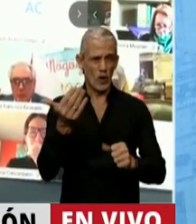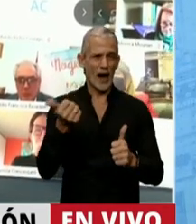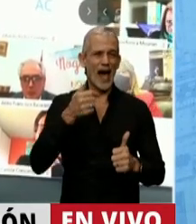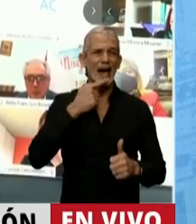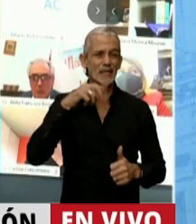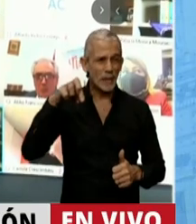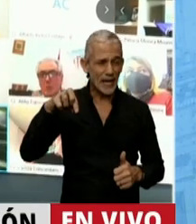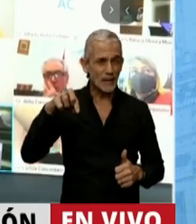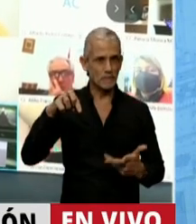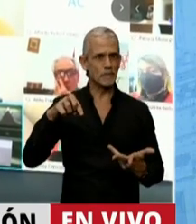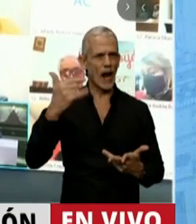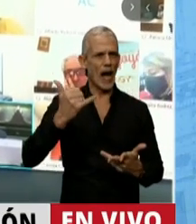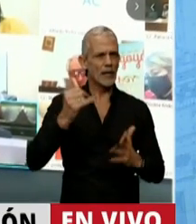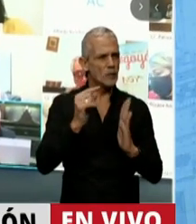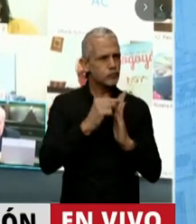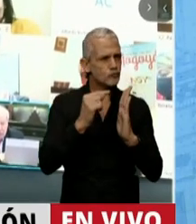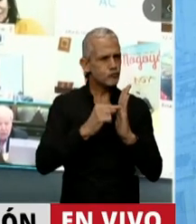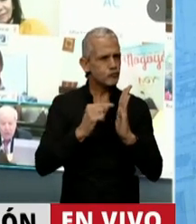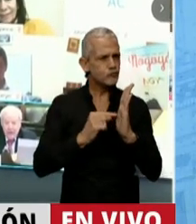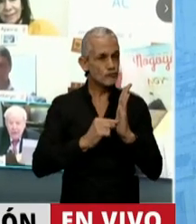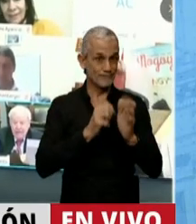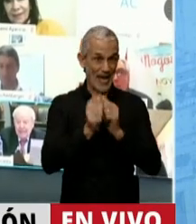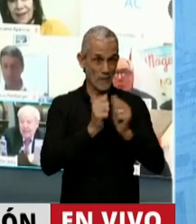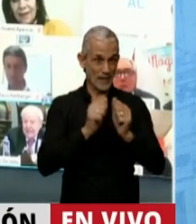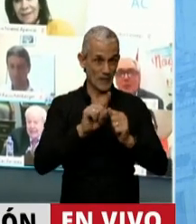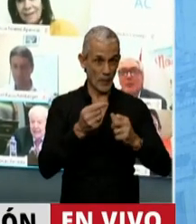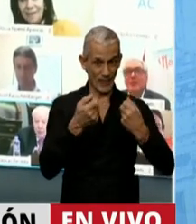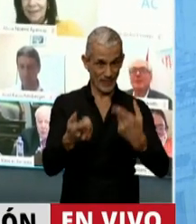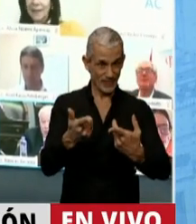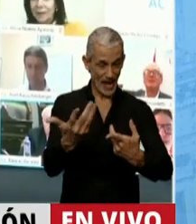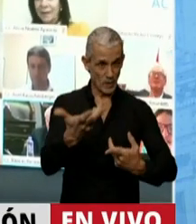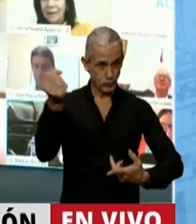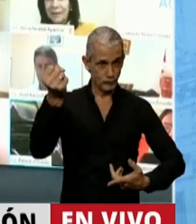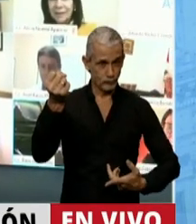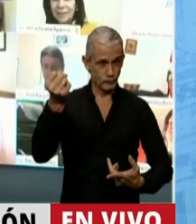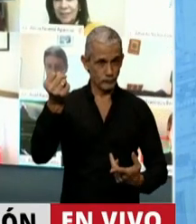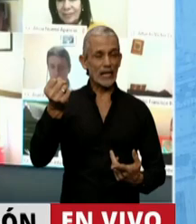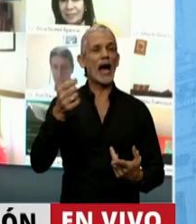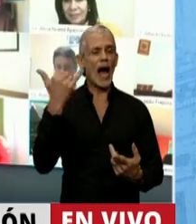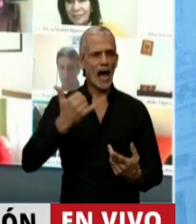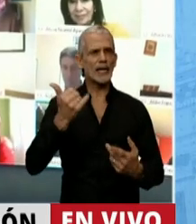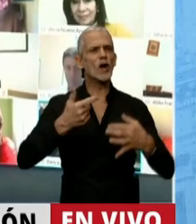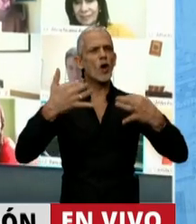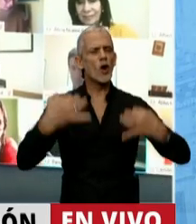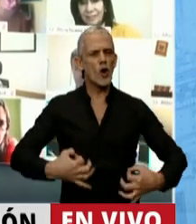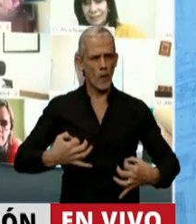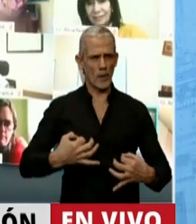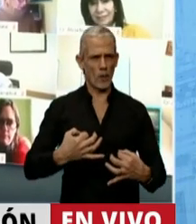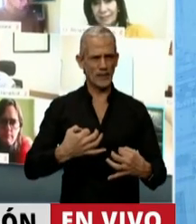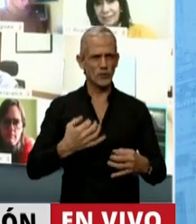que deja a las empresas que acceden con compromisos